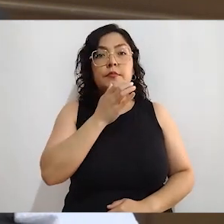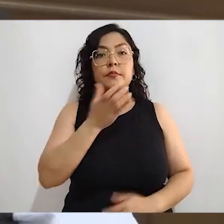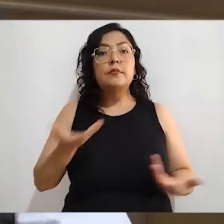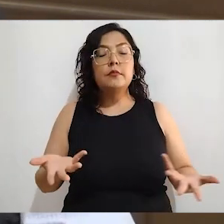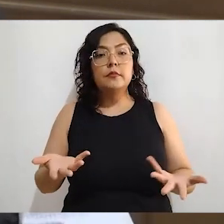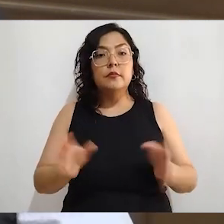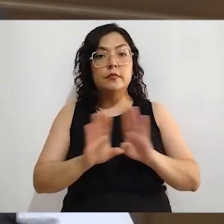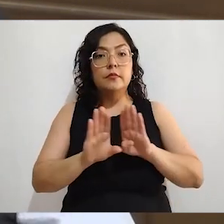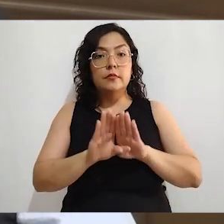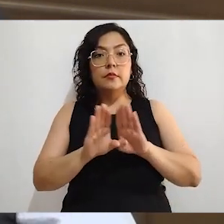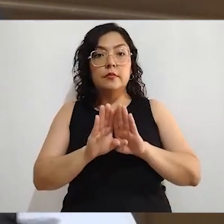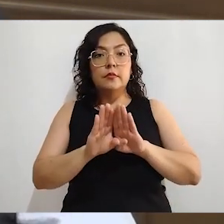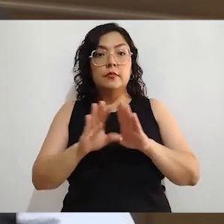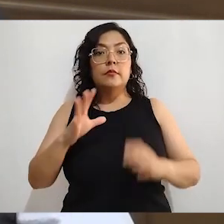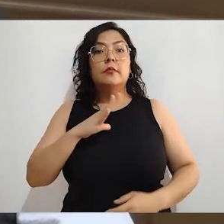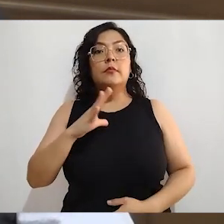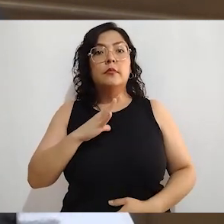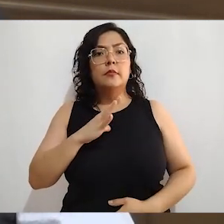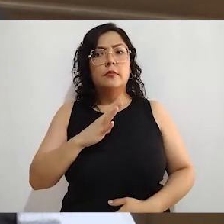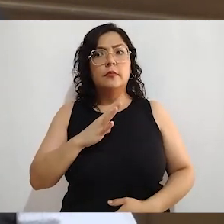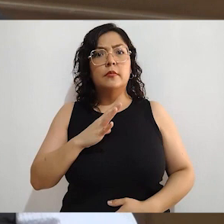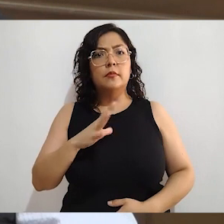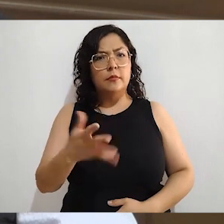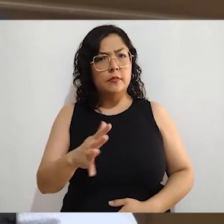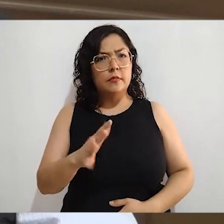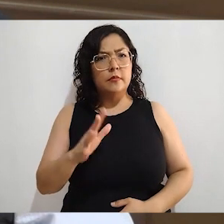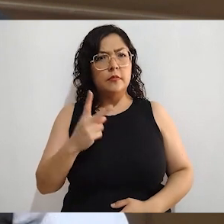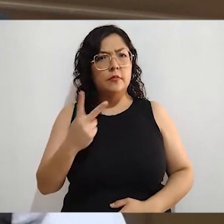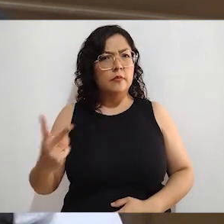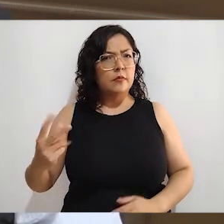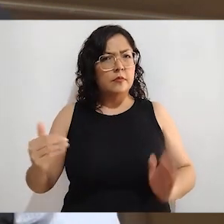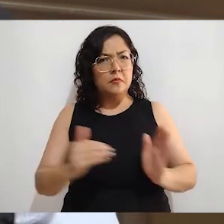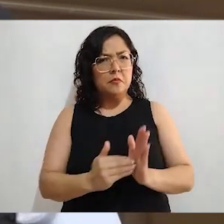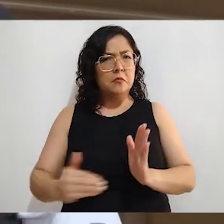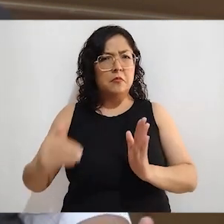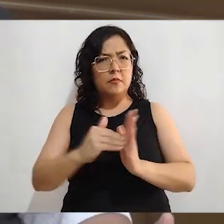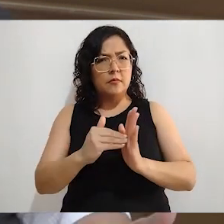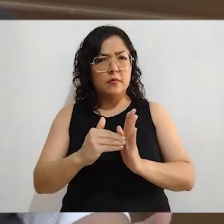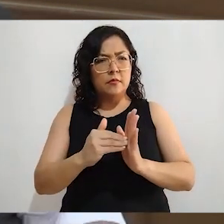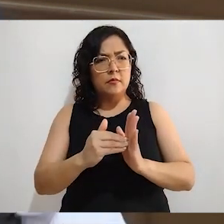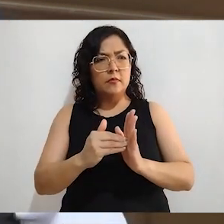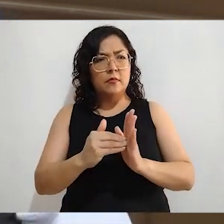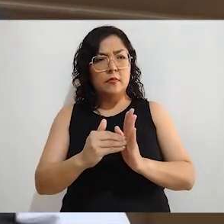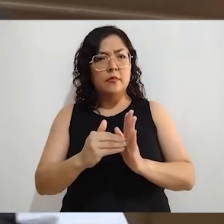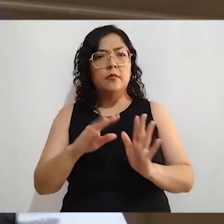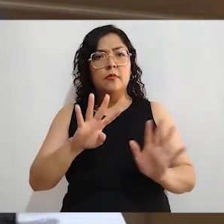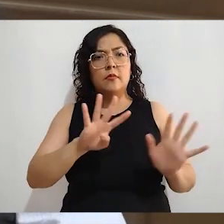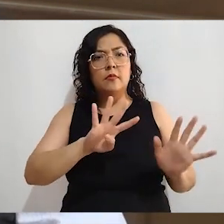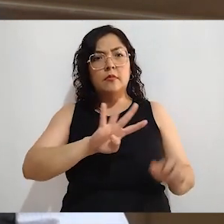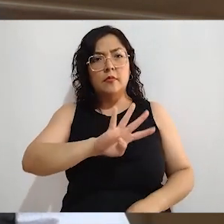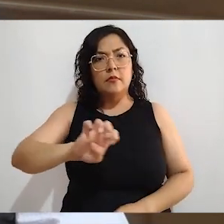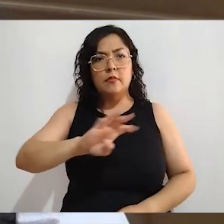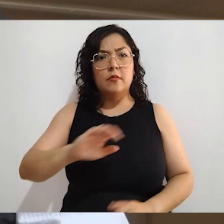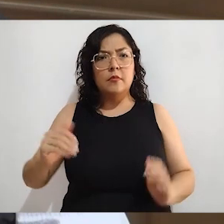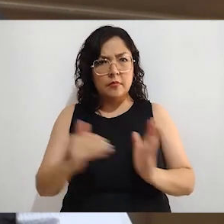lista nominal de 2.400.000 electores. O es muchísimo. Además, Coahuila es la tercera